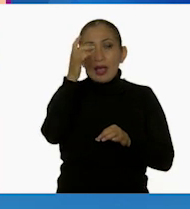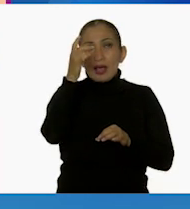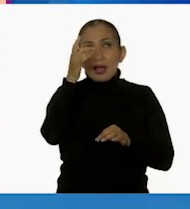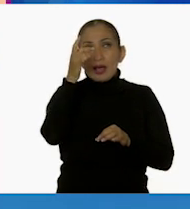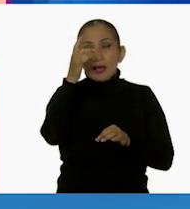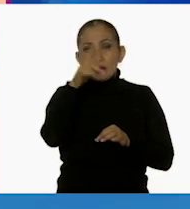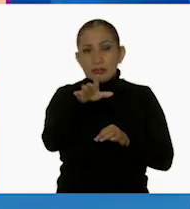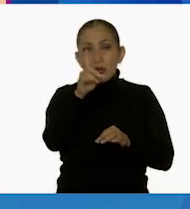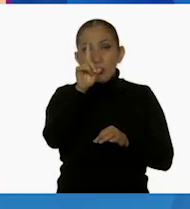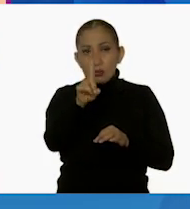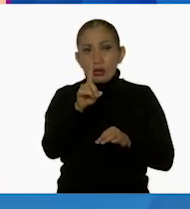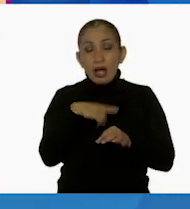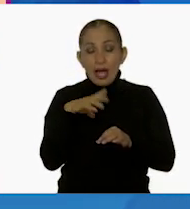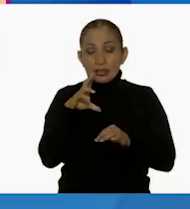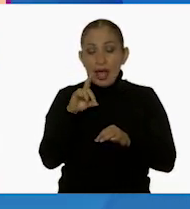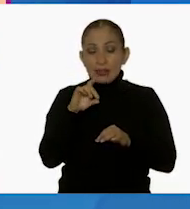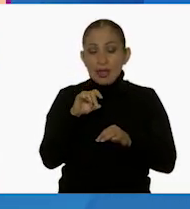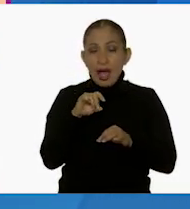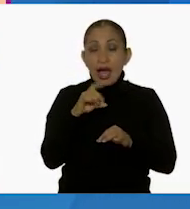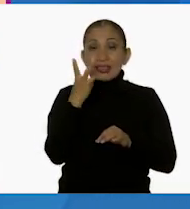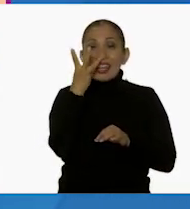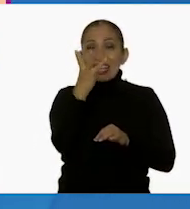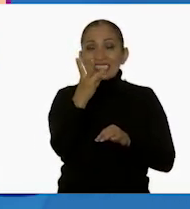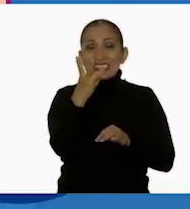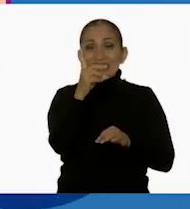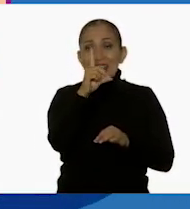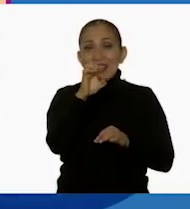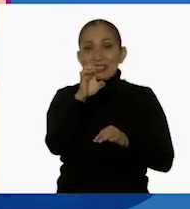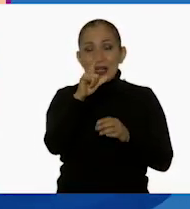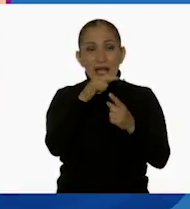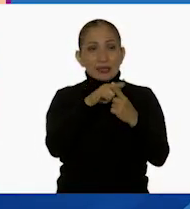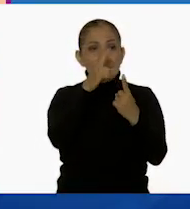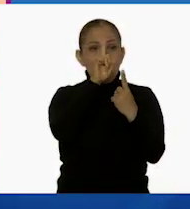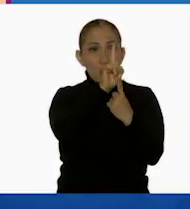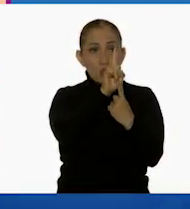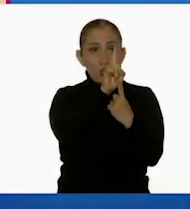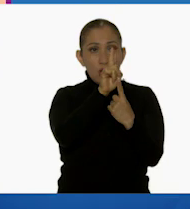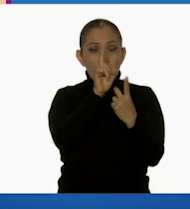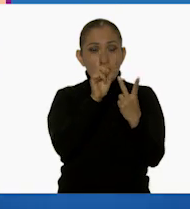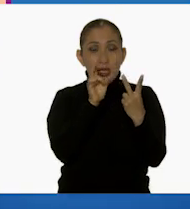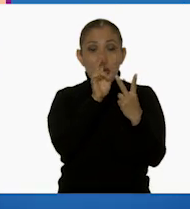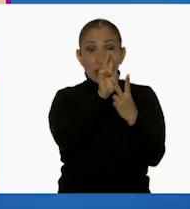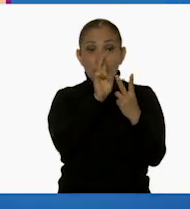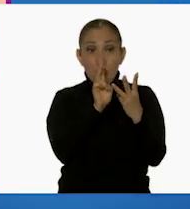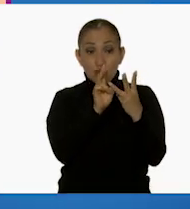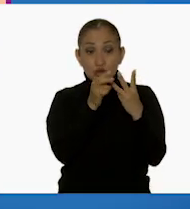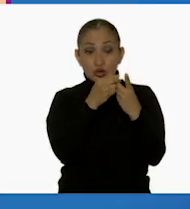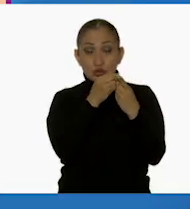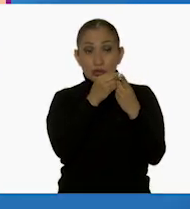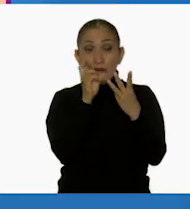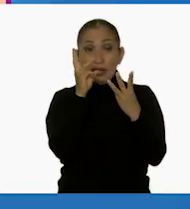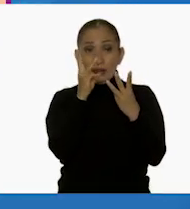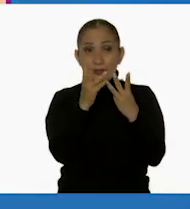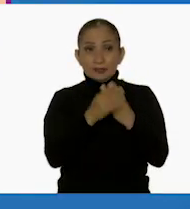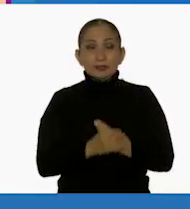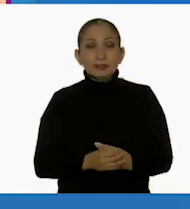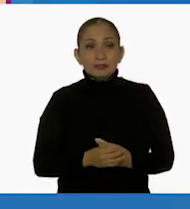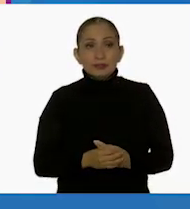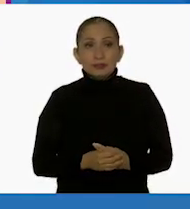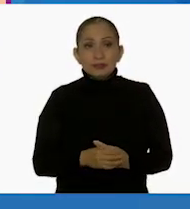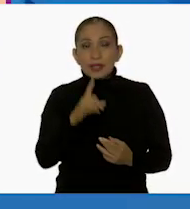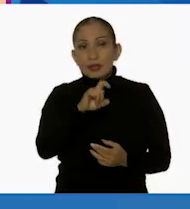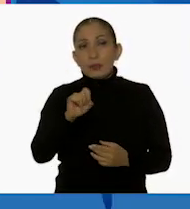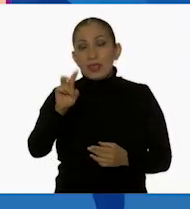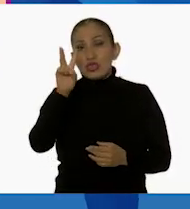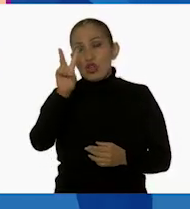Tendríamos 30 unidades, es decir, 3 decenas. 3 decenas. Exacto, en 610 nos encontramos con una decena. Ajá. Muy bien. Y en 120,